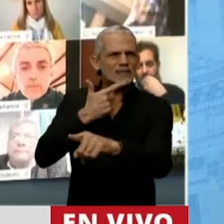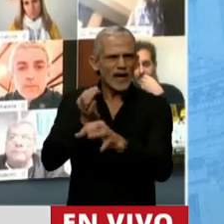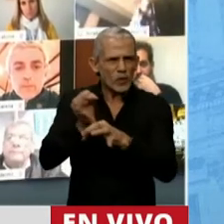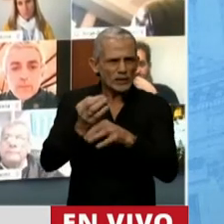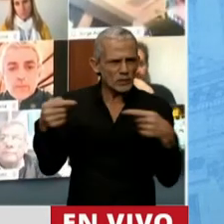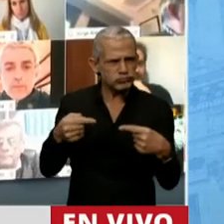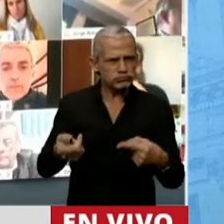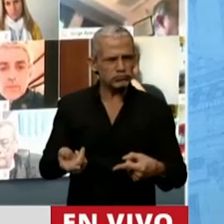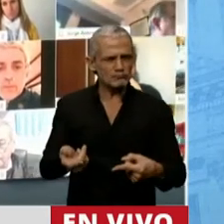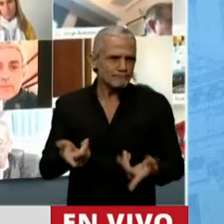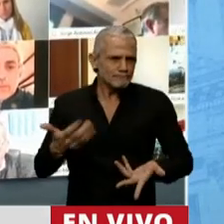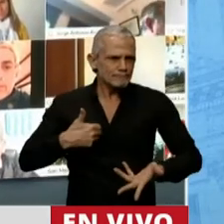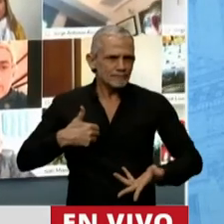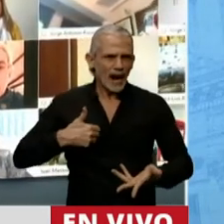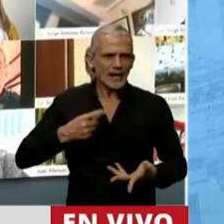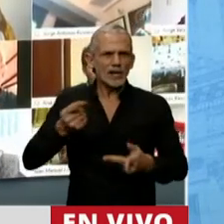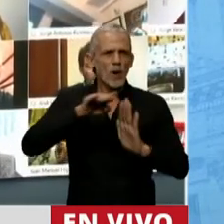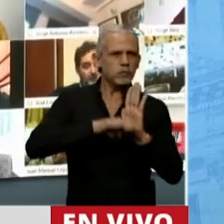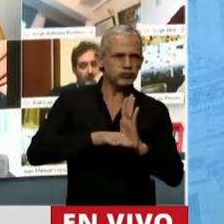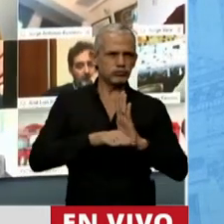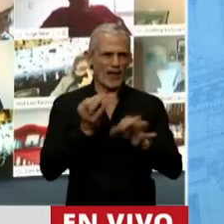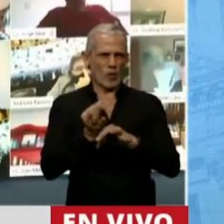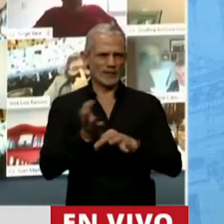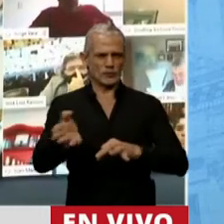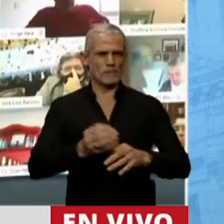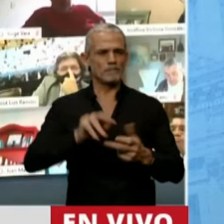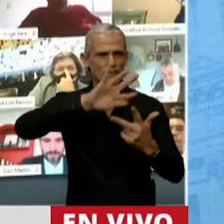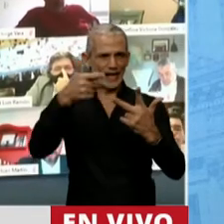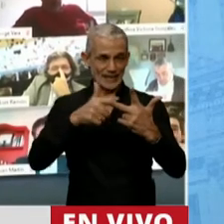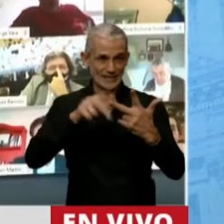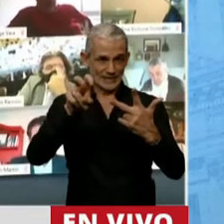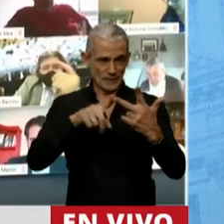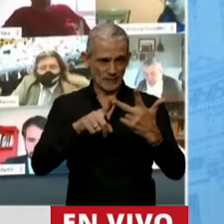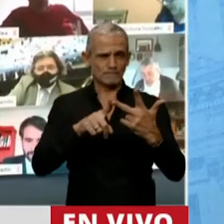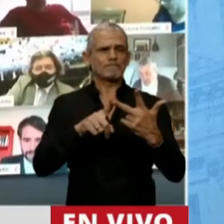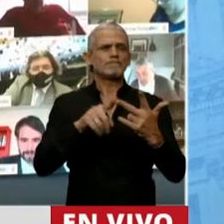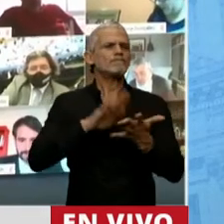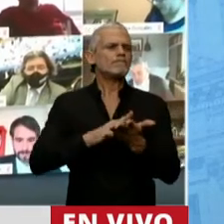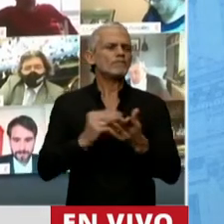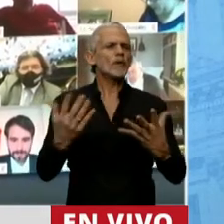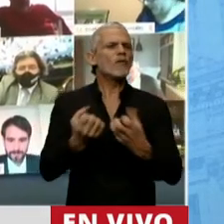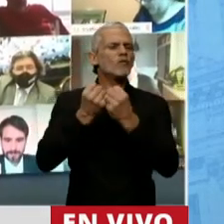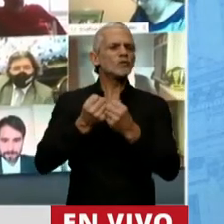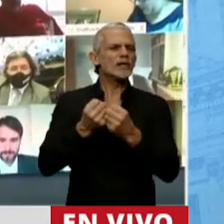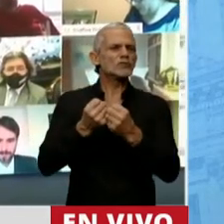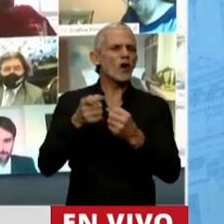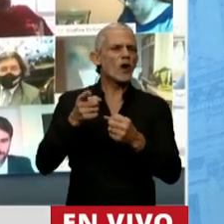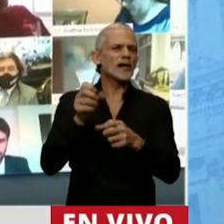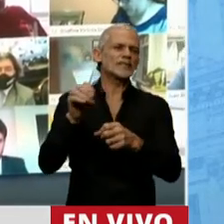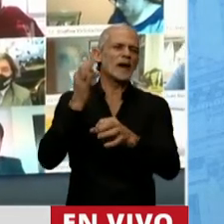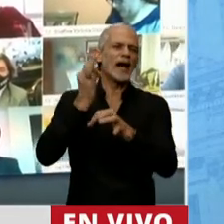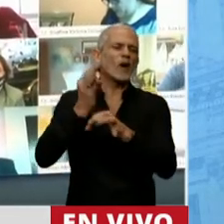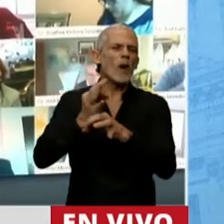educativo de la Argentina. Tercera cuestión. Con respecto a la fundación de escuelas